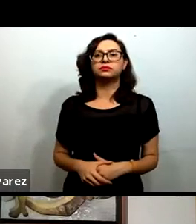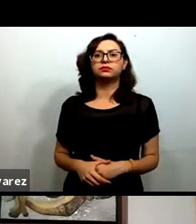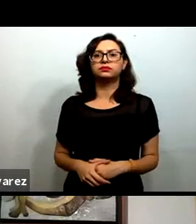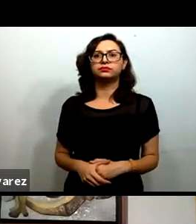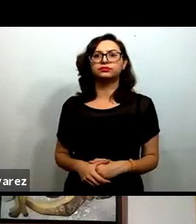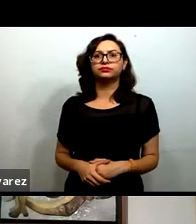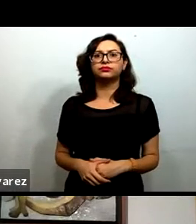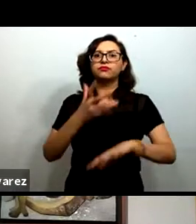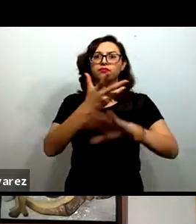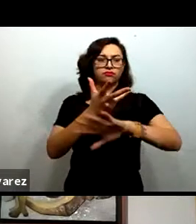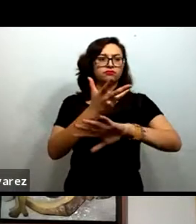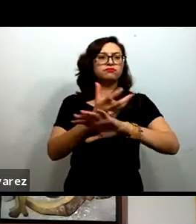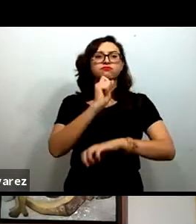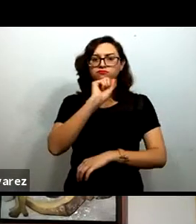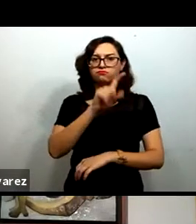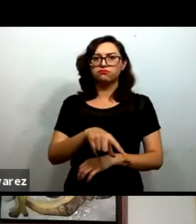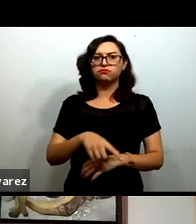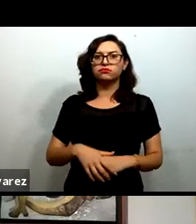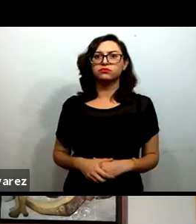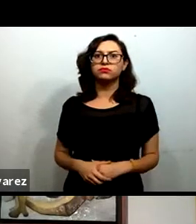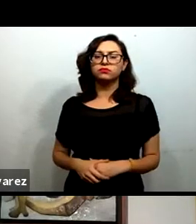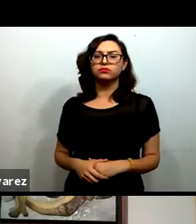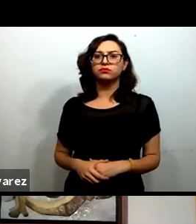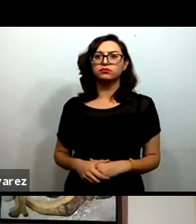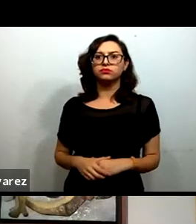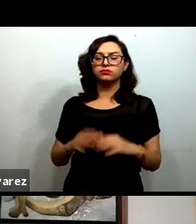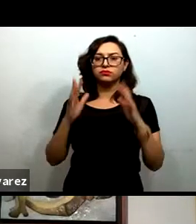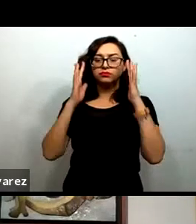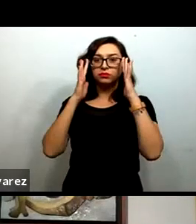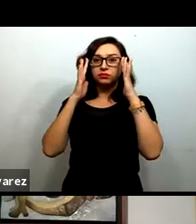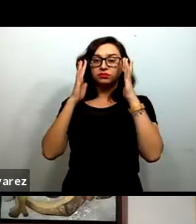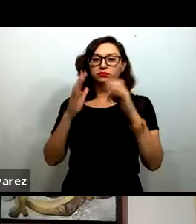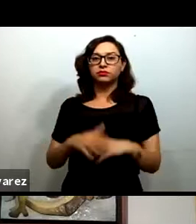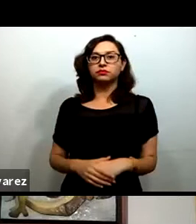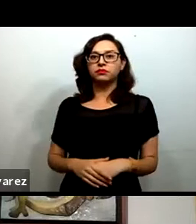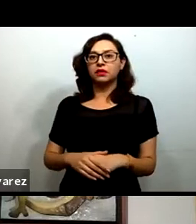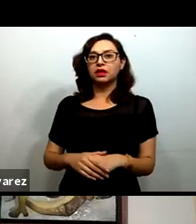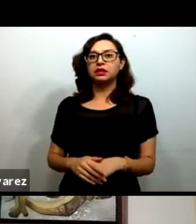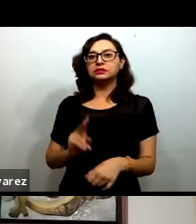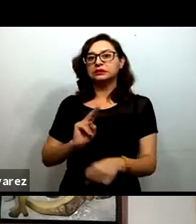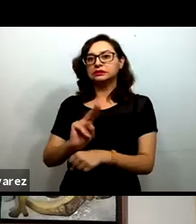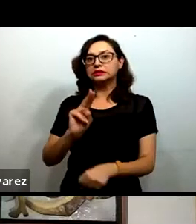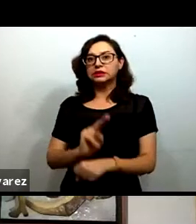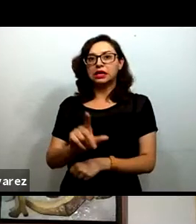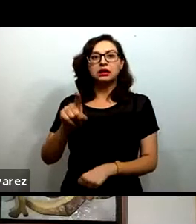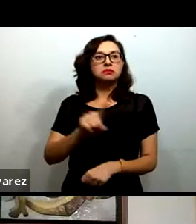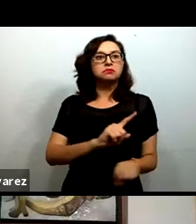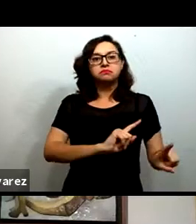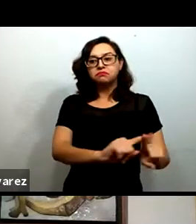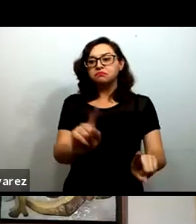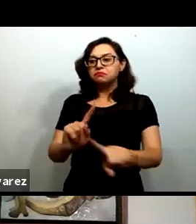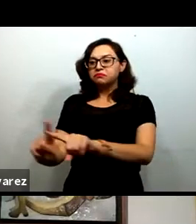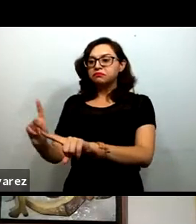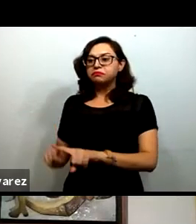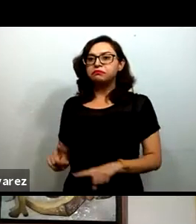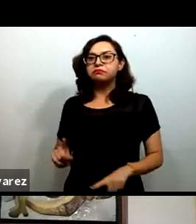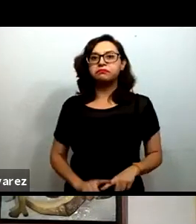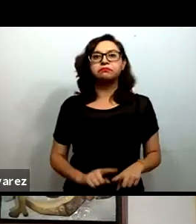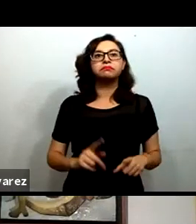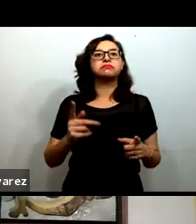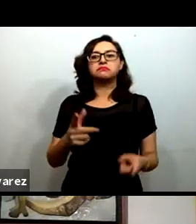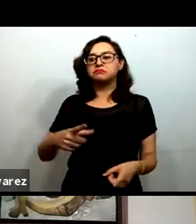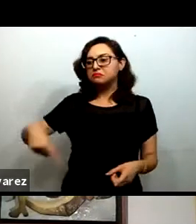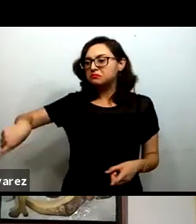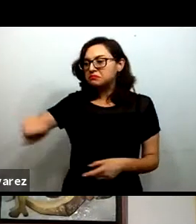los Estados Unidos. Desde Managua, Nicaragua, entre 2000 y 2005, lideró múltiples consultorías con agencias